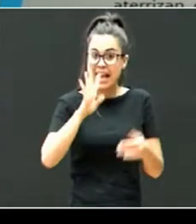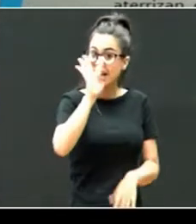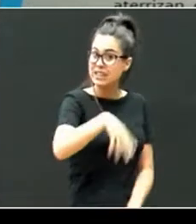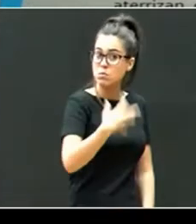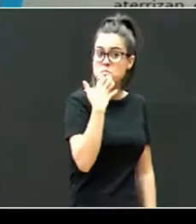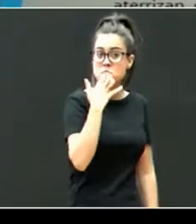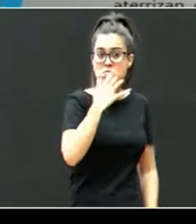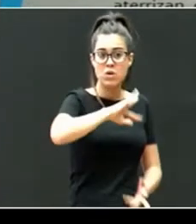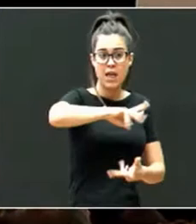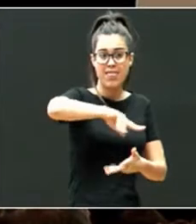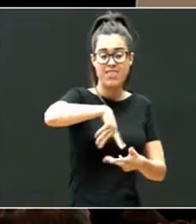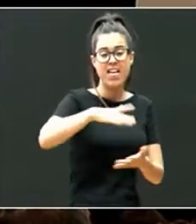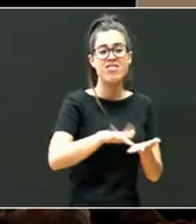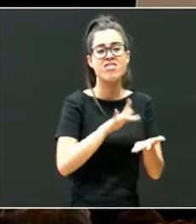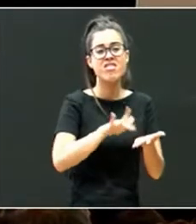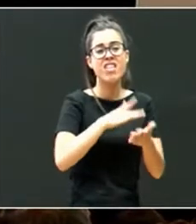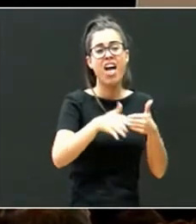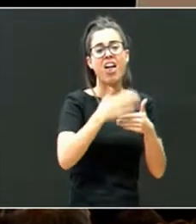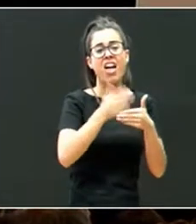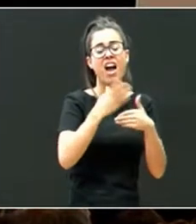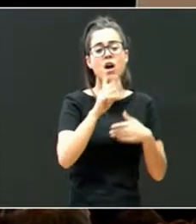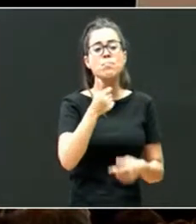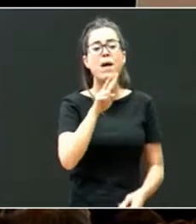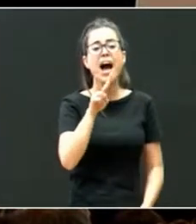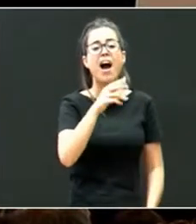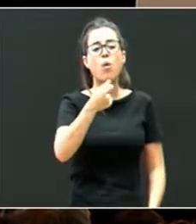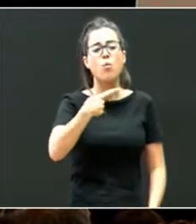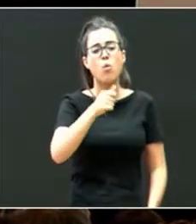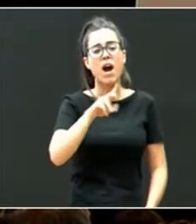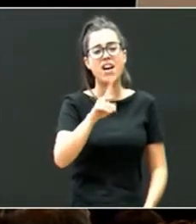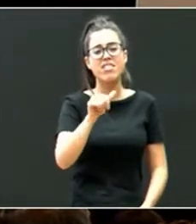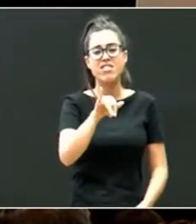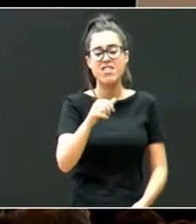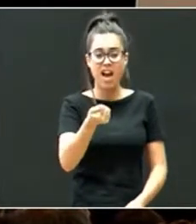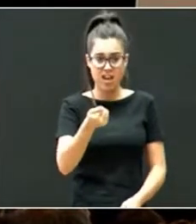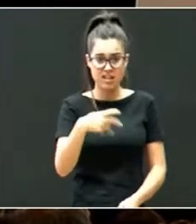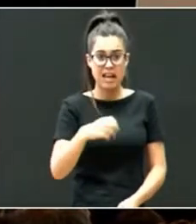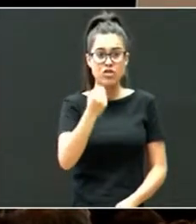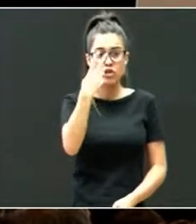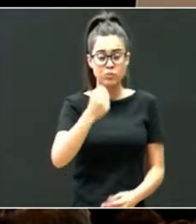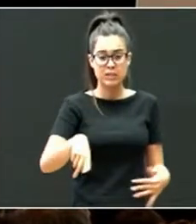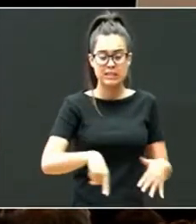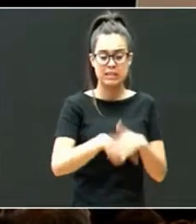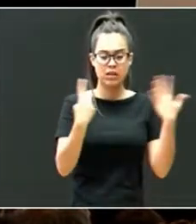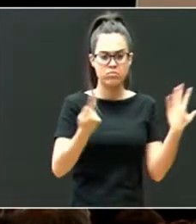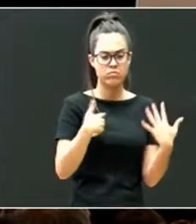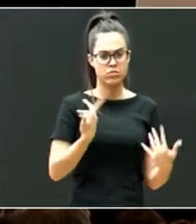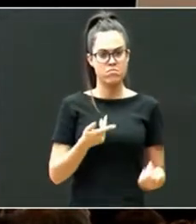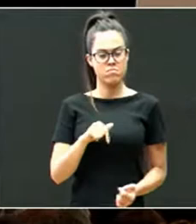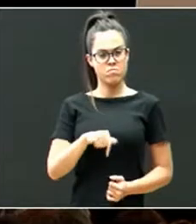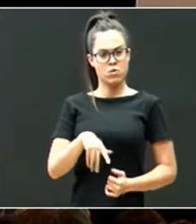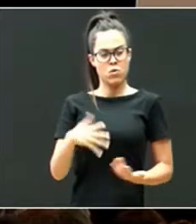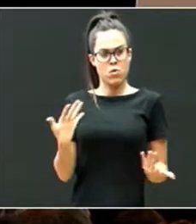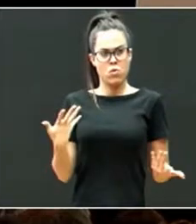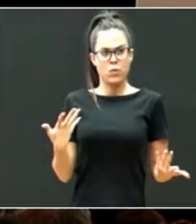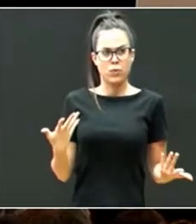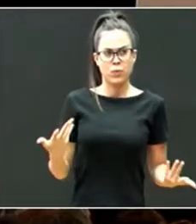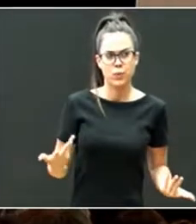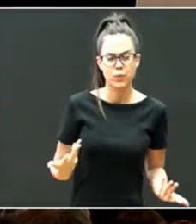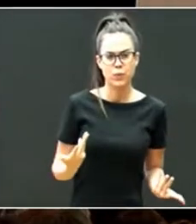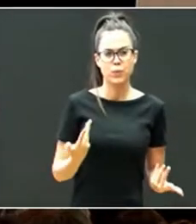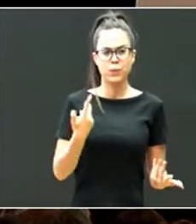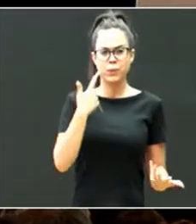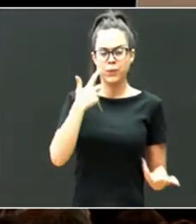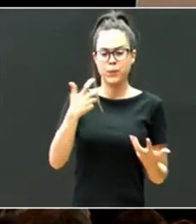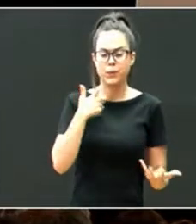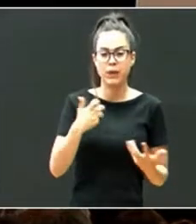apareció en el diario La Vanguardia, no hace mucho, el 8 de noviembre del 2016, que supuso una alerta a nivel estatal, porque hablaban de